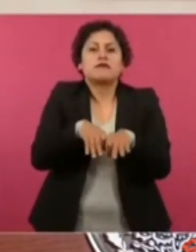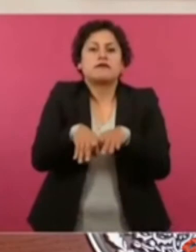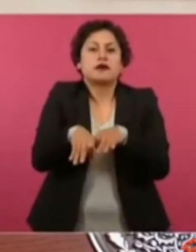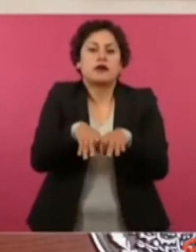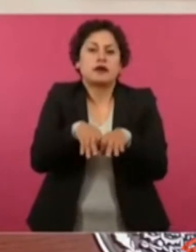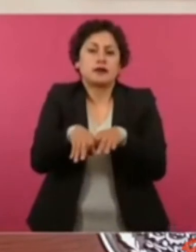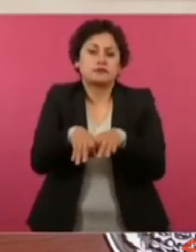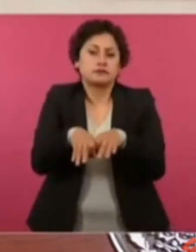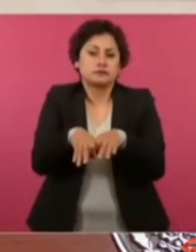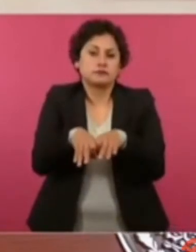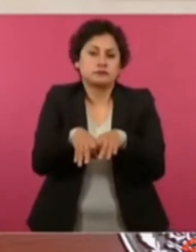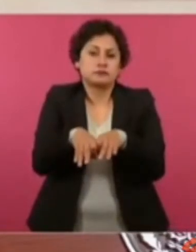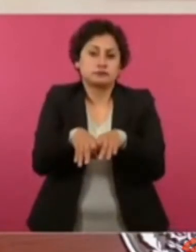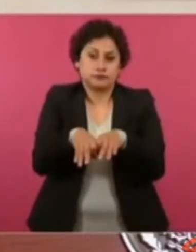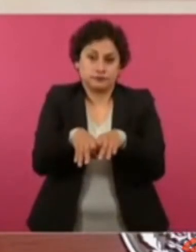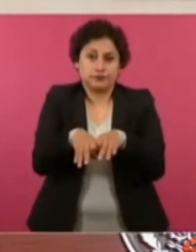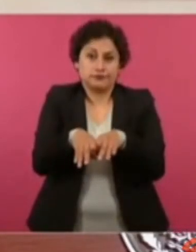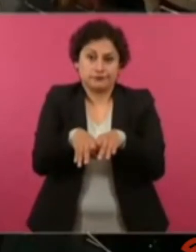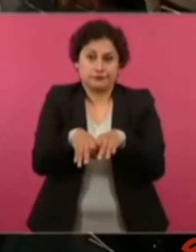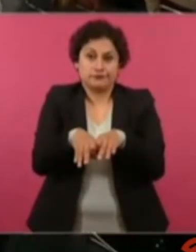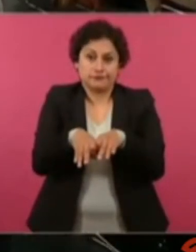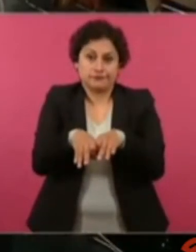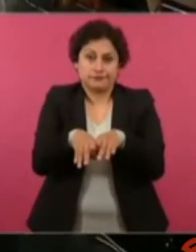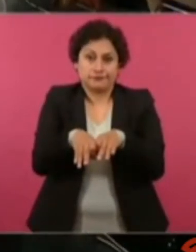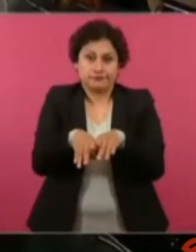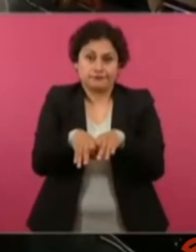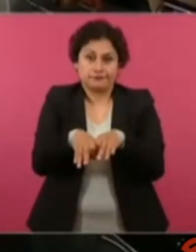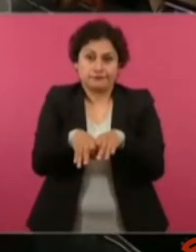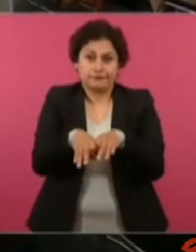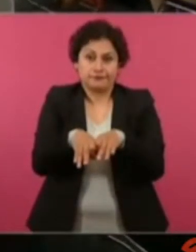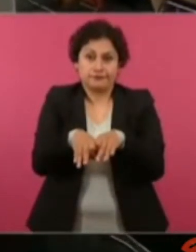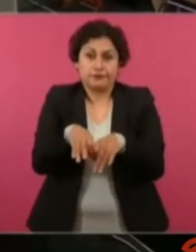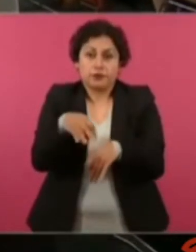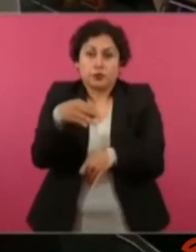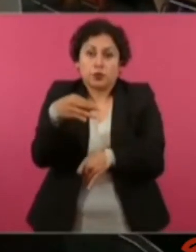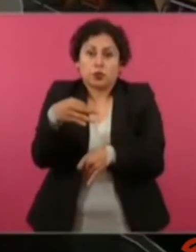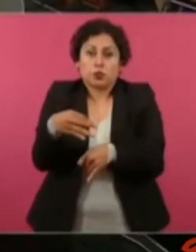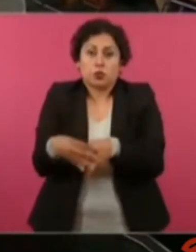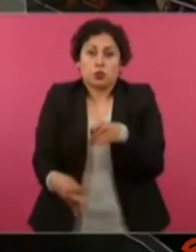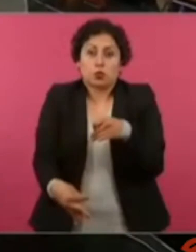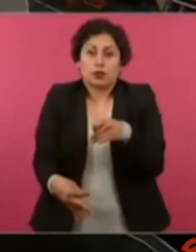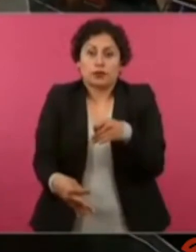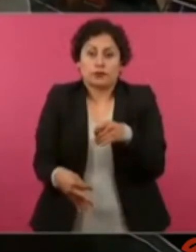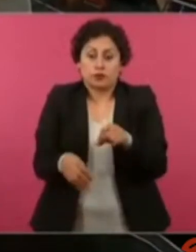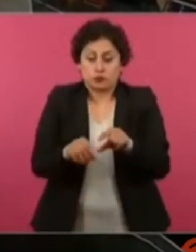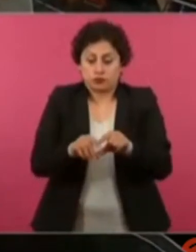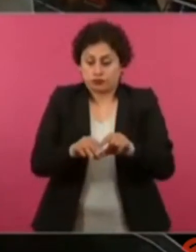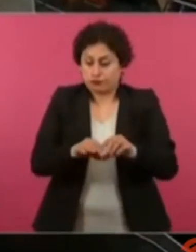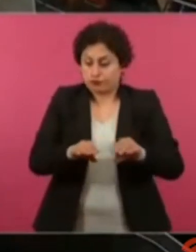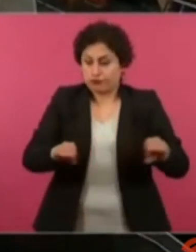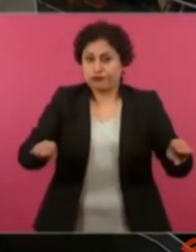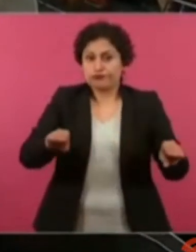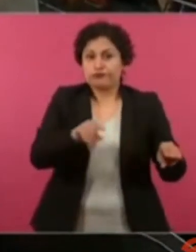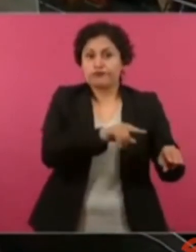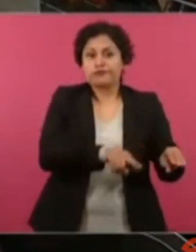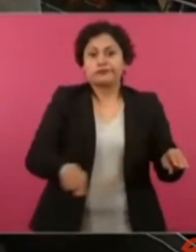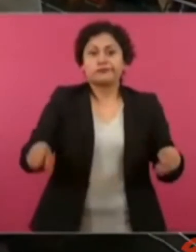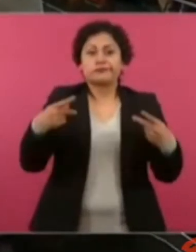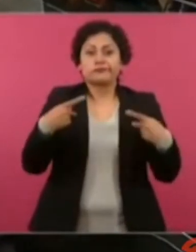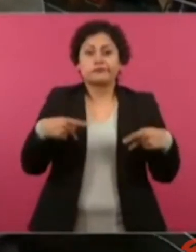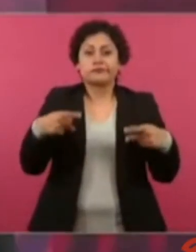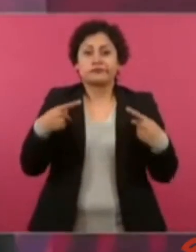que son los más desprovistos, los más